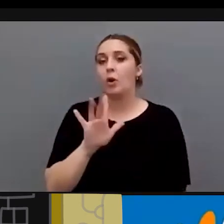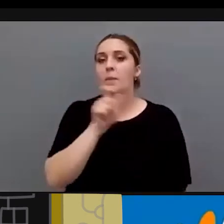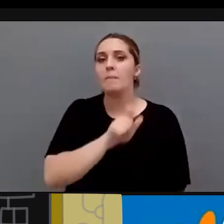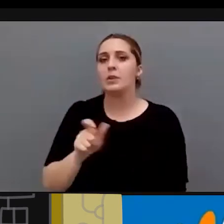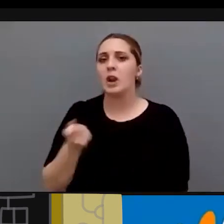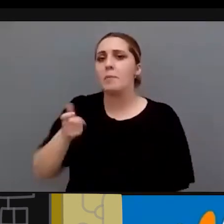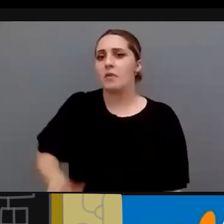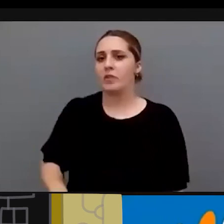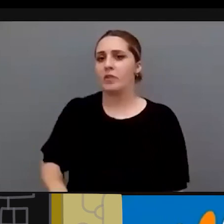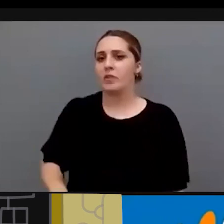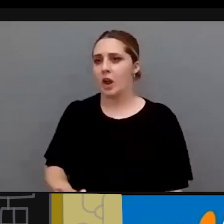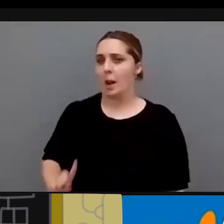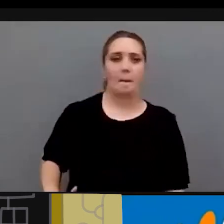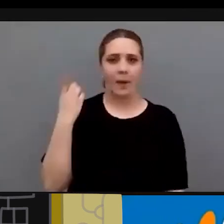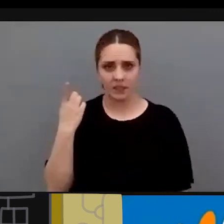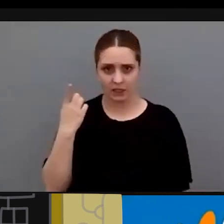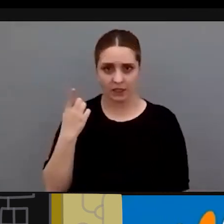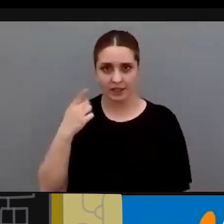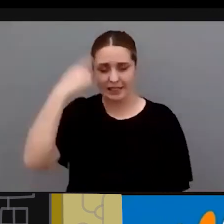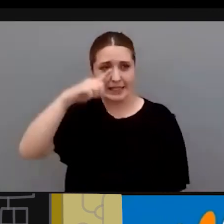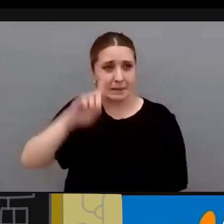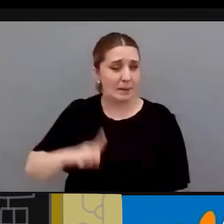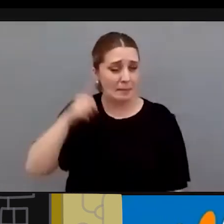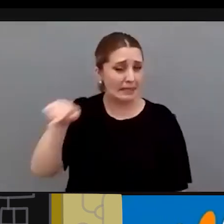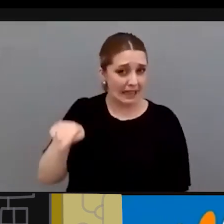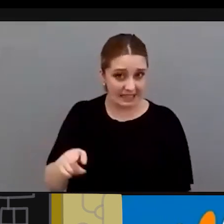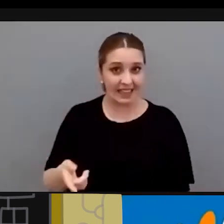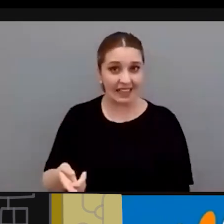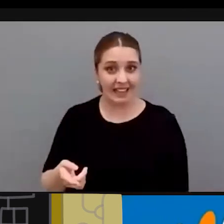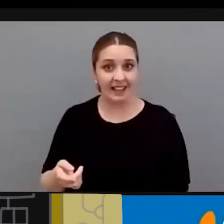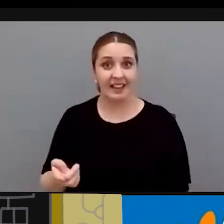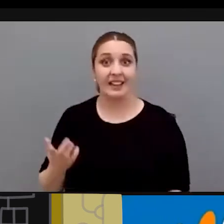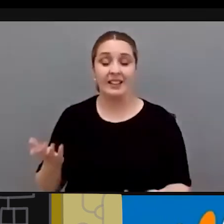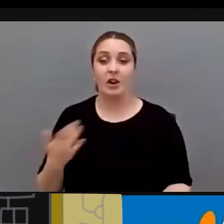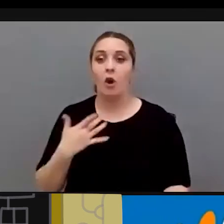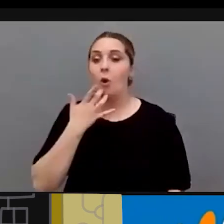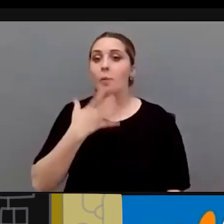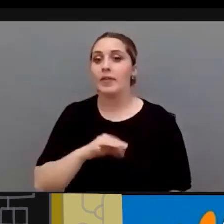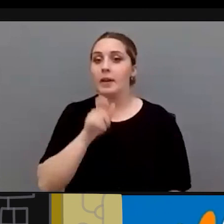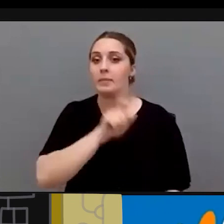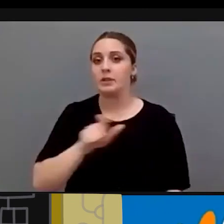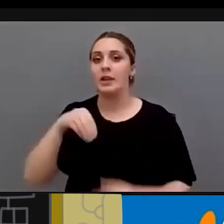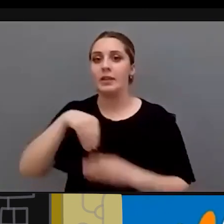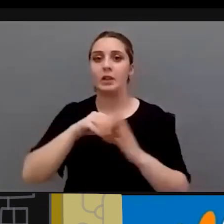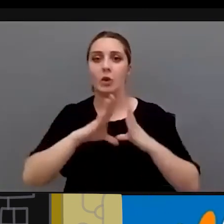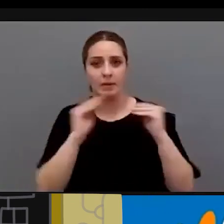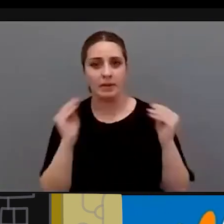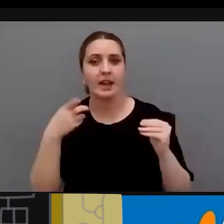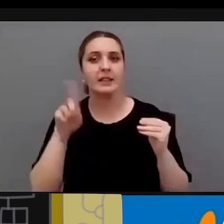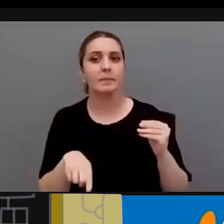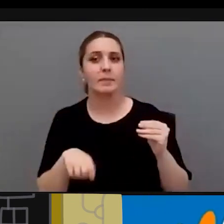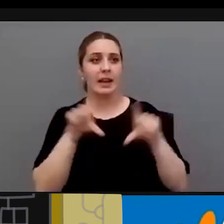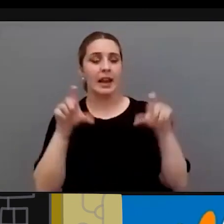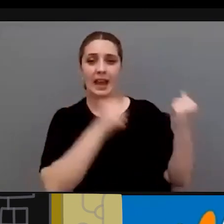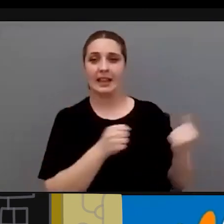¿no? la más profesional del país la que más sabe ¿no? y si no gente que trabaja en las universidades que trabaja también para estas entidades